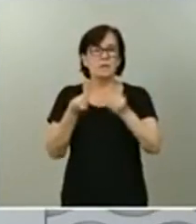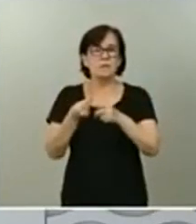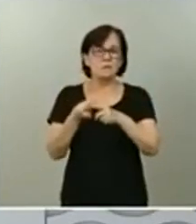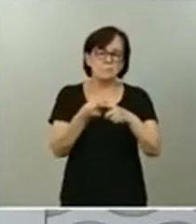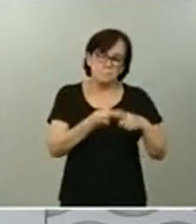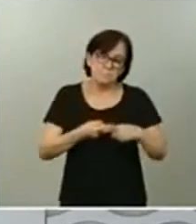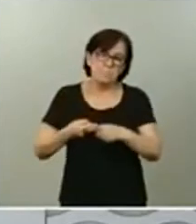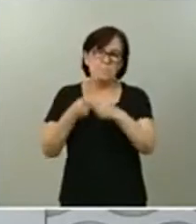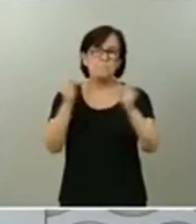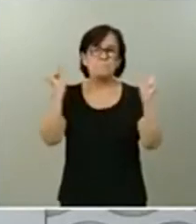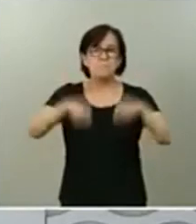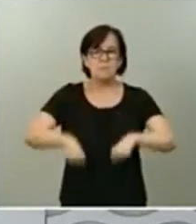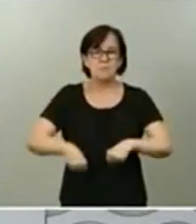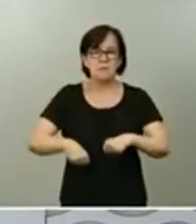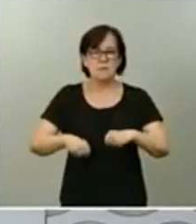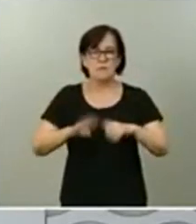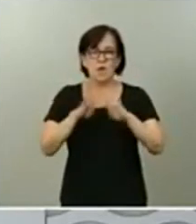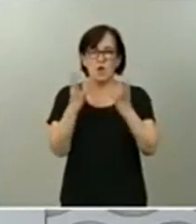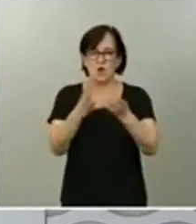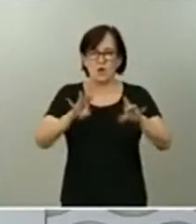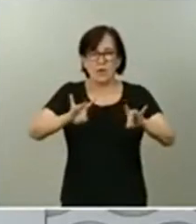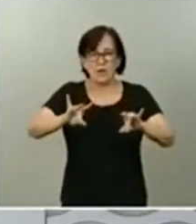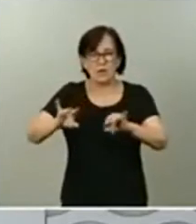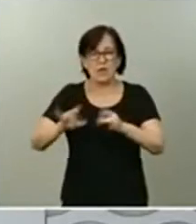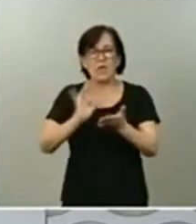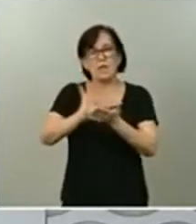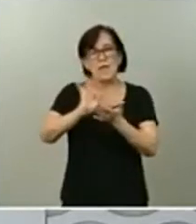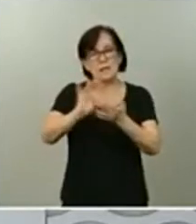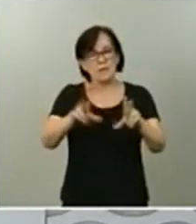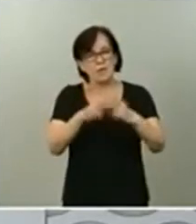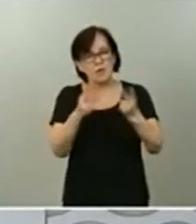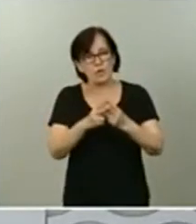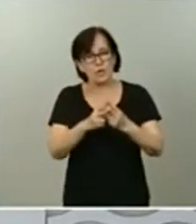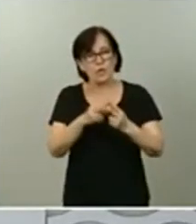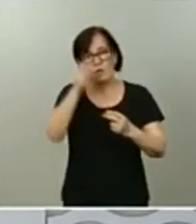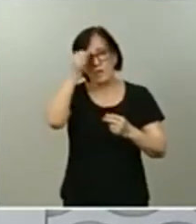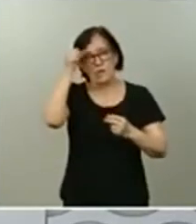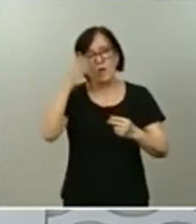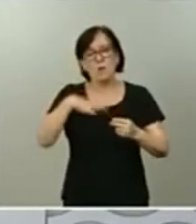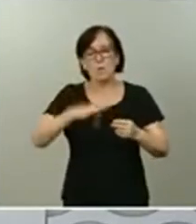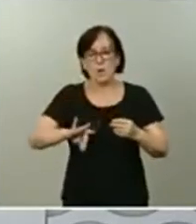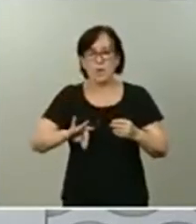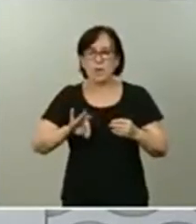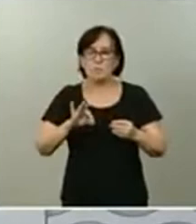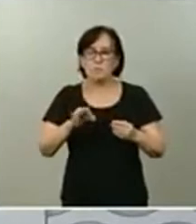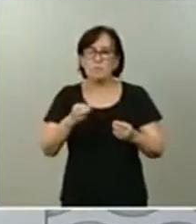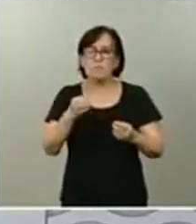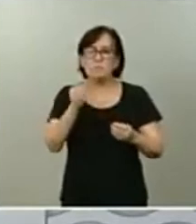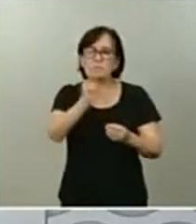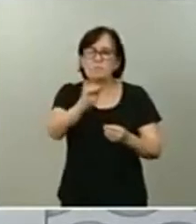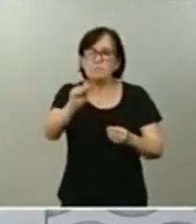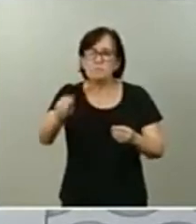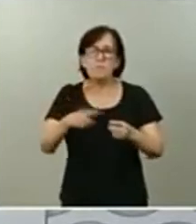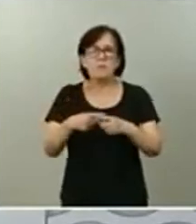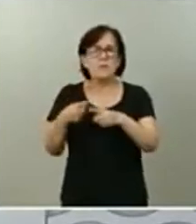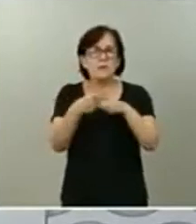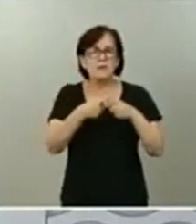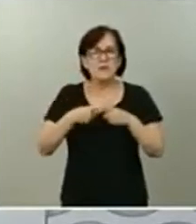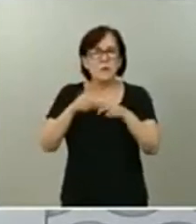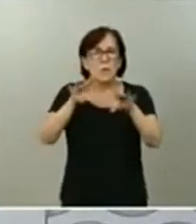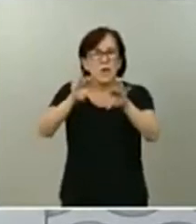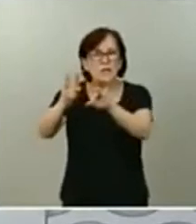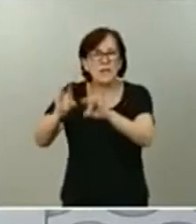del Consejo Territorial de Servicios Sociales y podrán ser consultados también la distribución por territorio en la